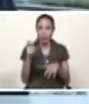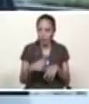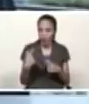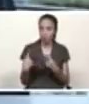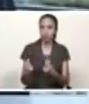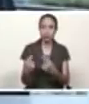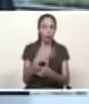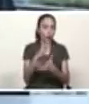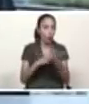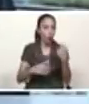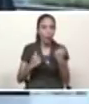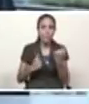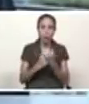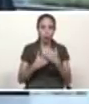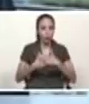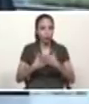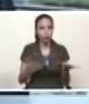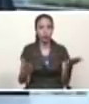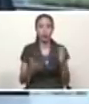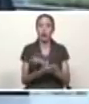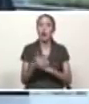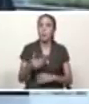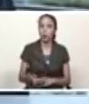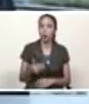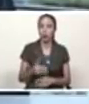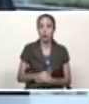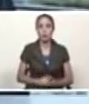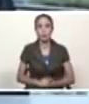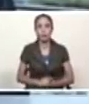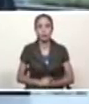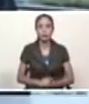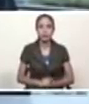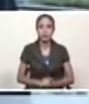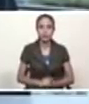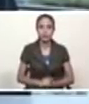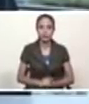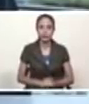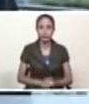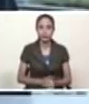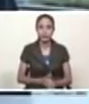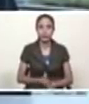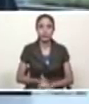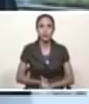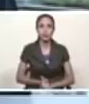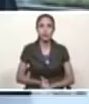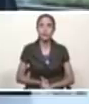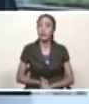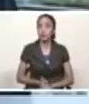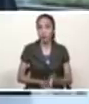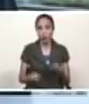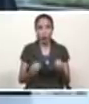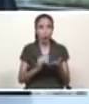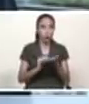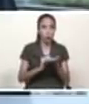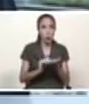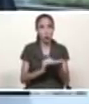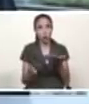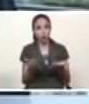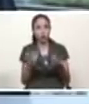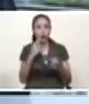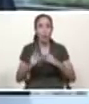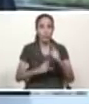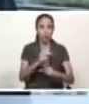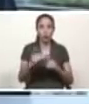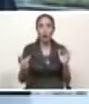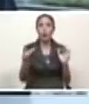sigamos avanzando en la independencia de la semilla nacional que resuelva los temas de inversión y producción vamos